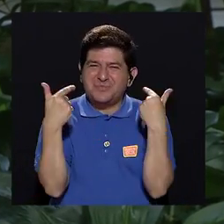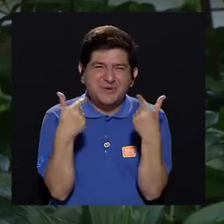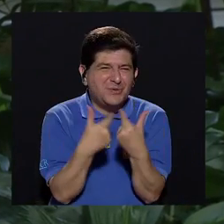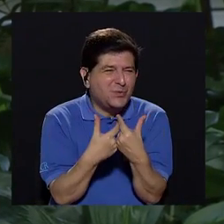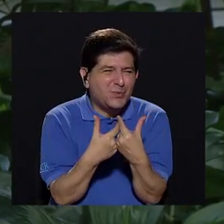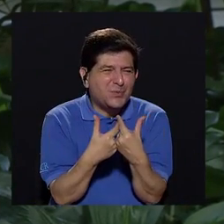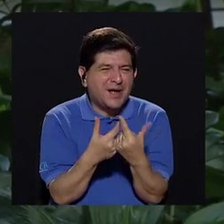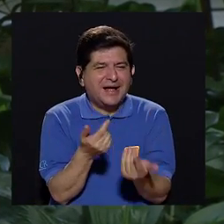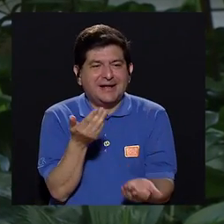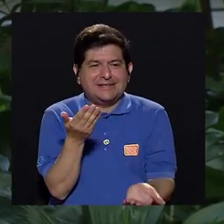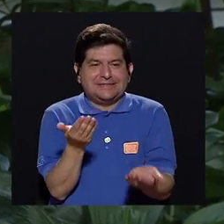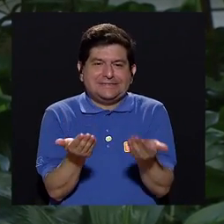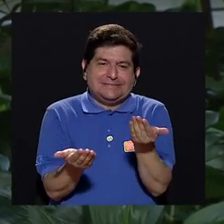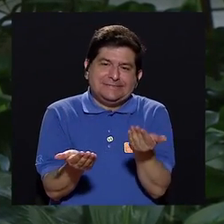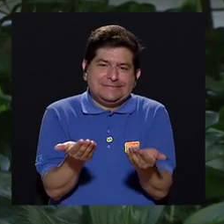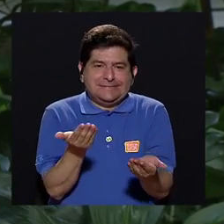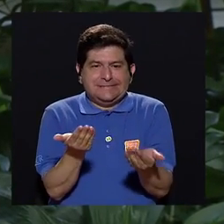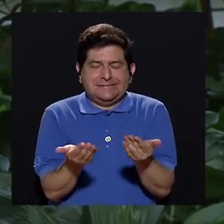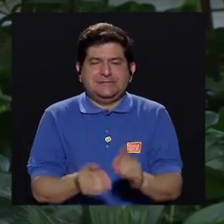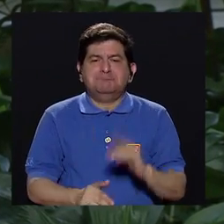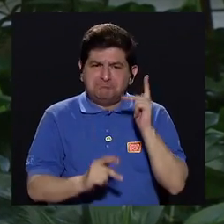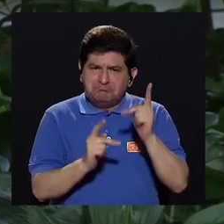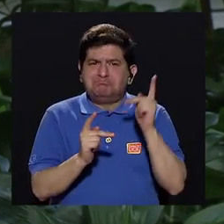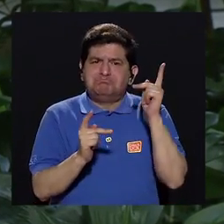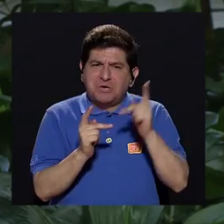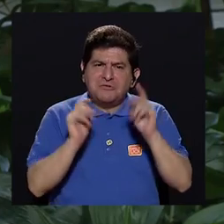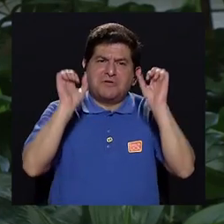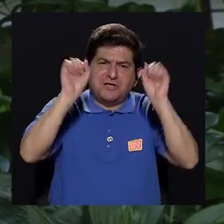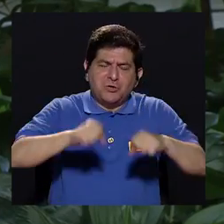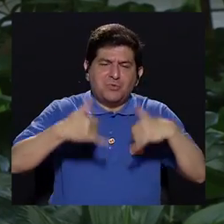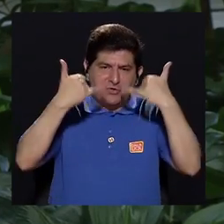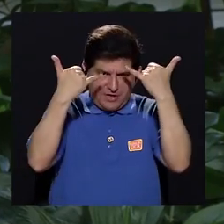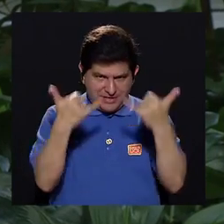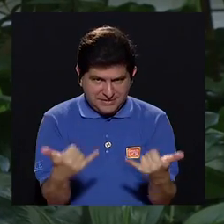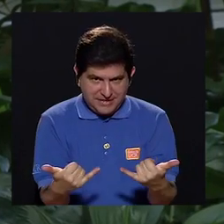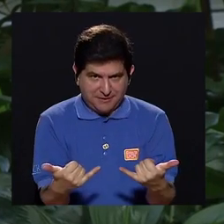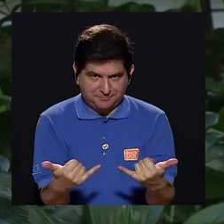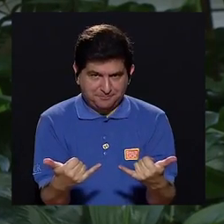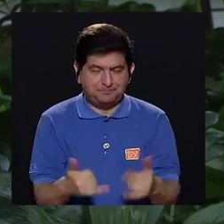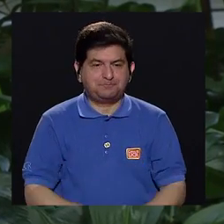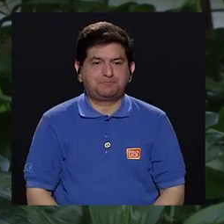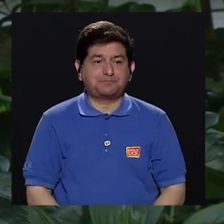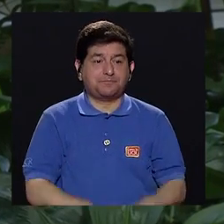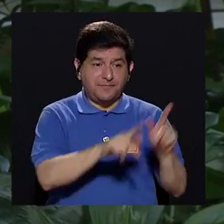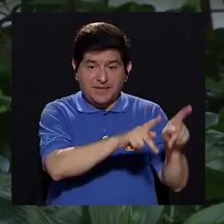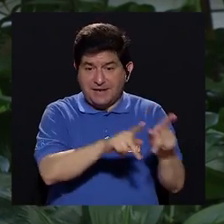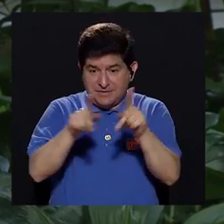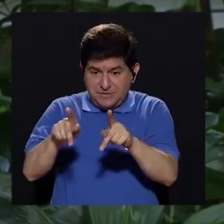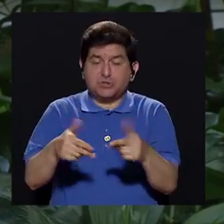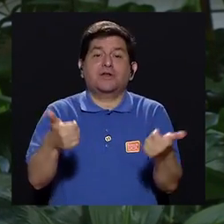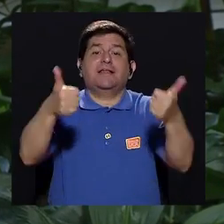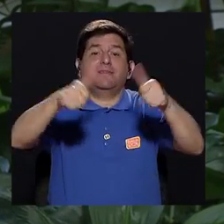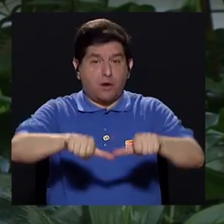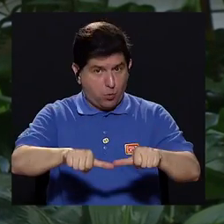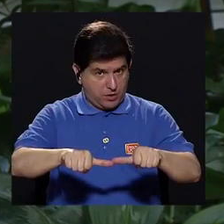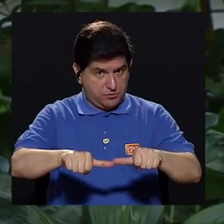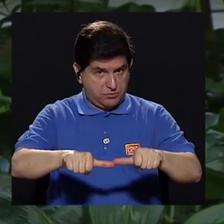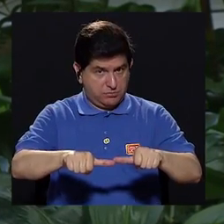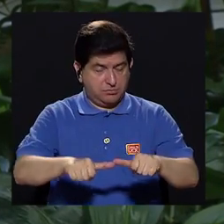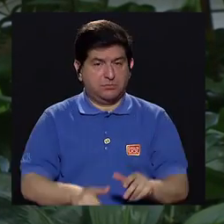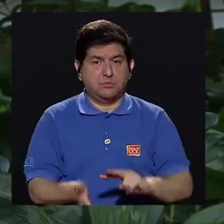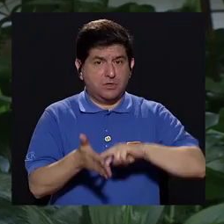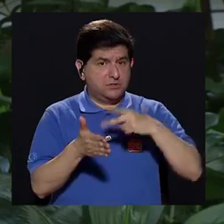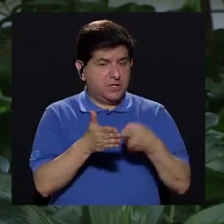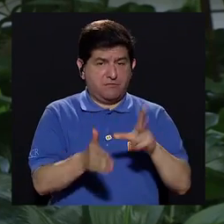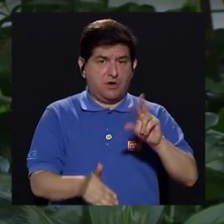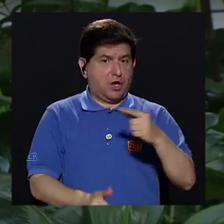grupal se puede hacer perfectamente cuando ya primero las partes involucradas estén de acuerdo porque